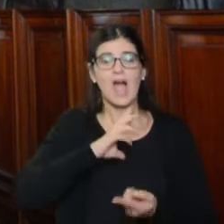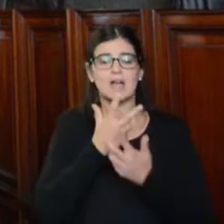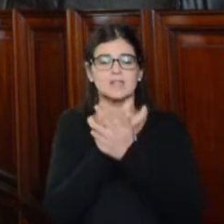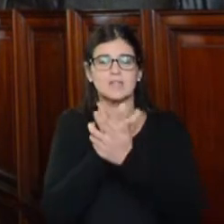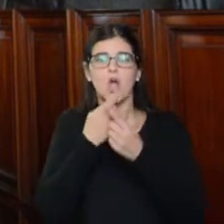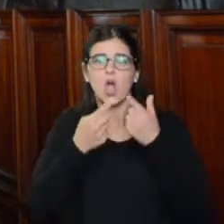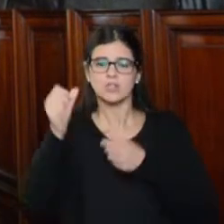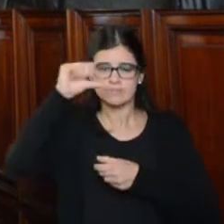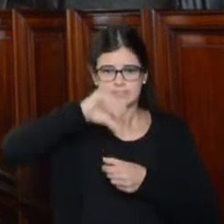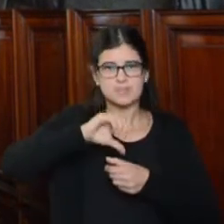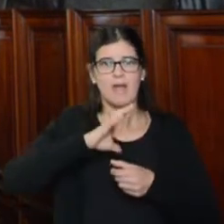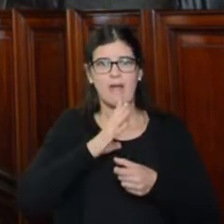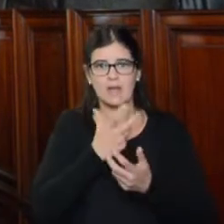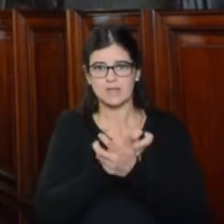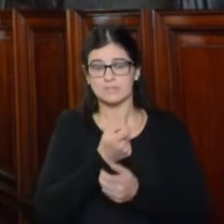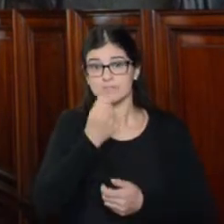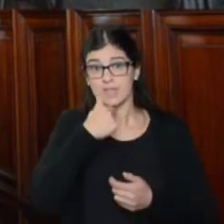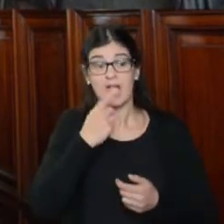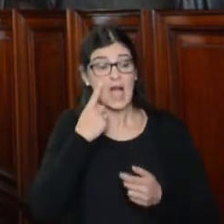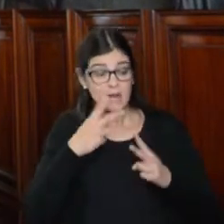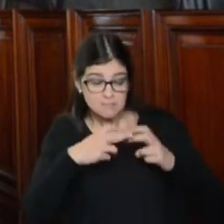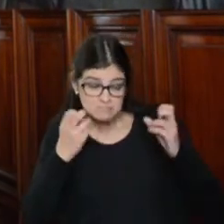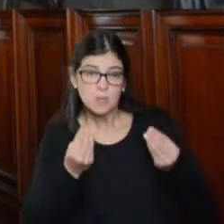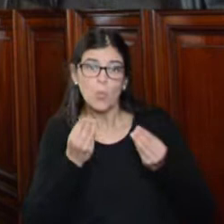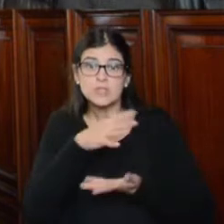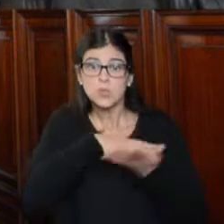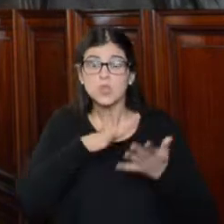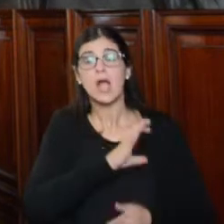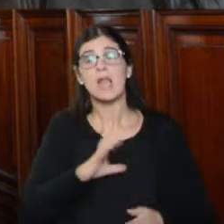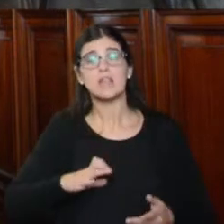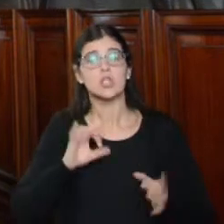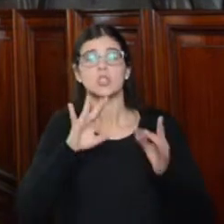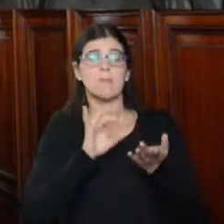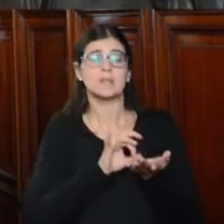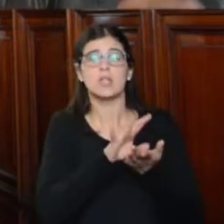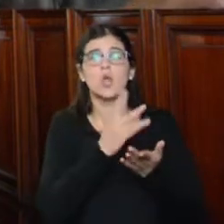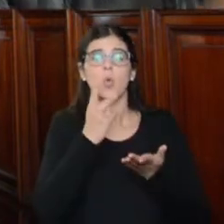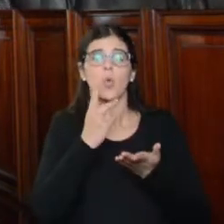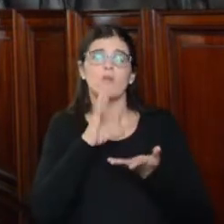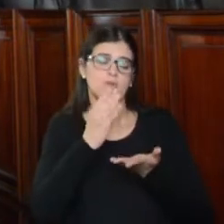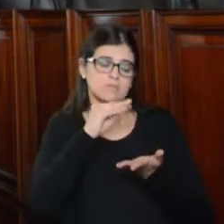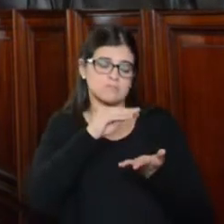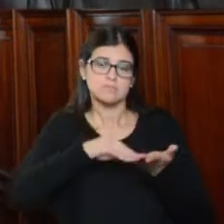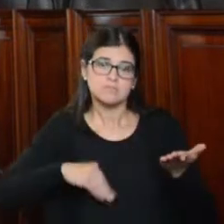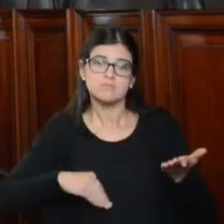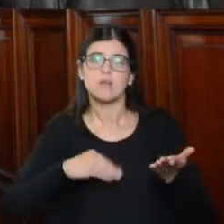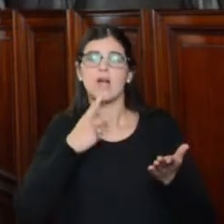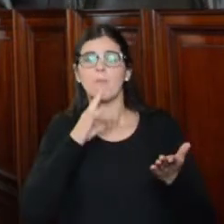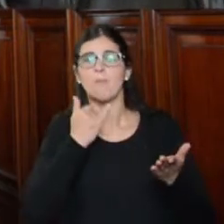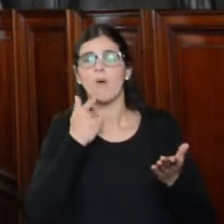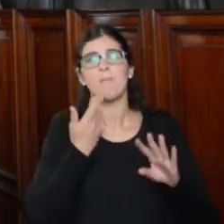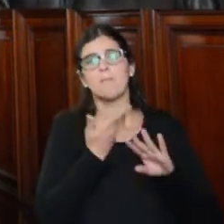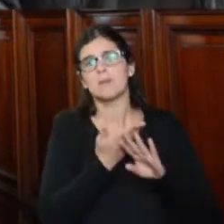material radioactivo. En lugar de aportar e investigar seriamente los hechos, la empresa estatal despidió al delegado por un antiguo sumario de dudosa legitimidad y le